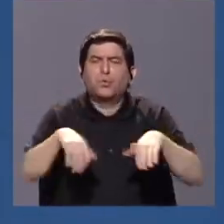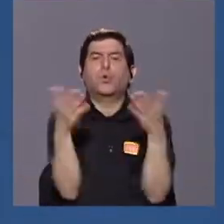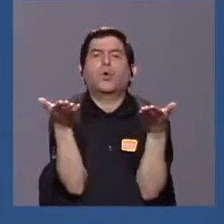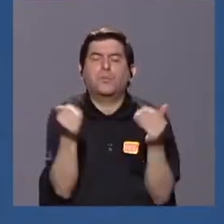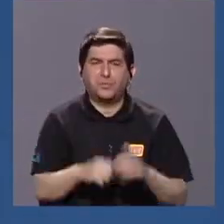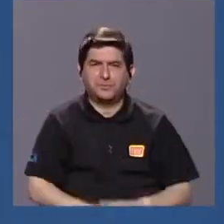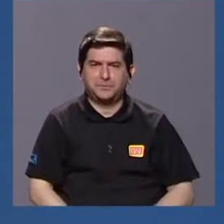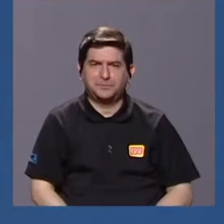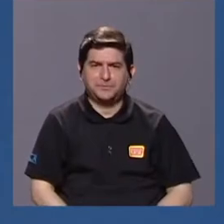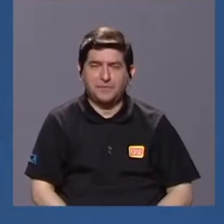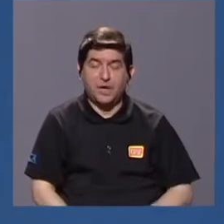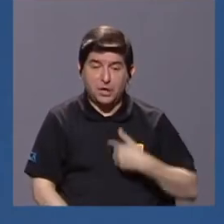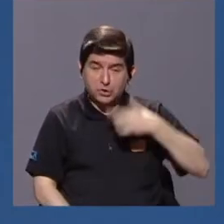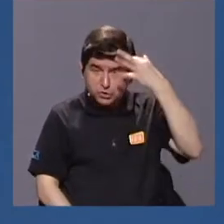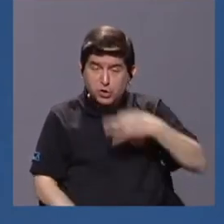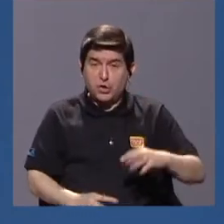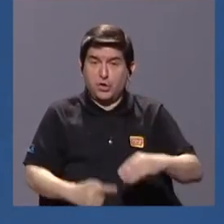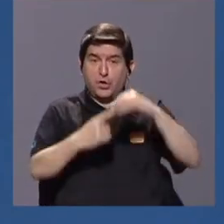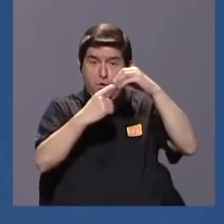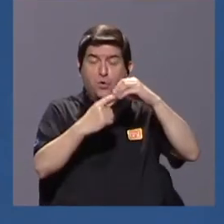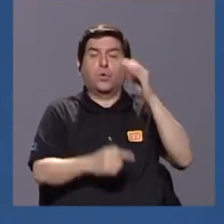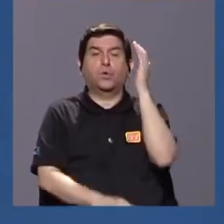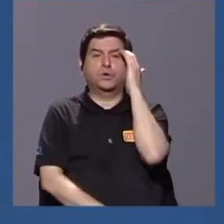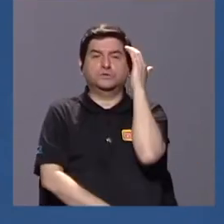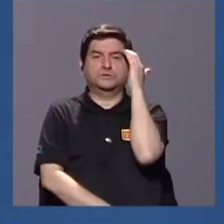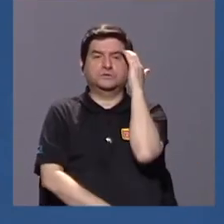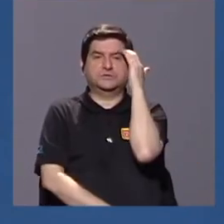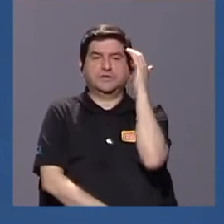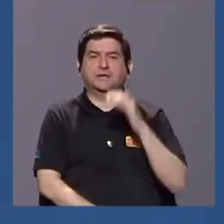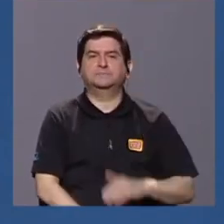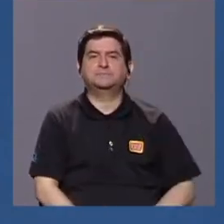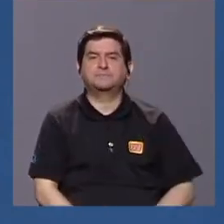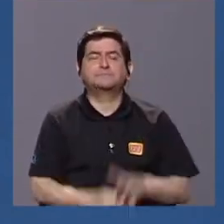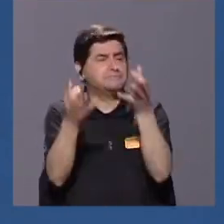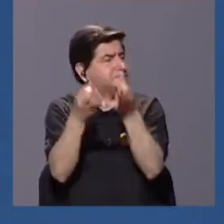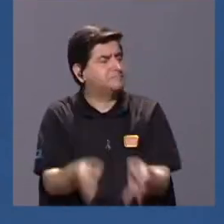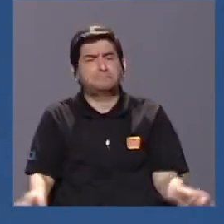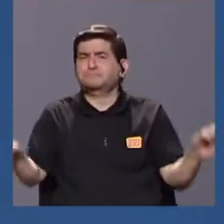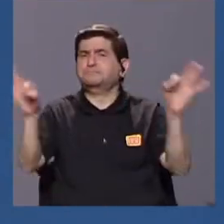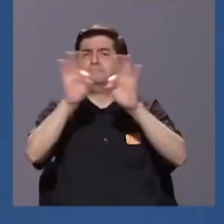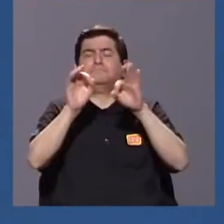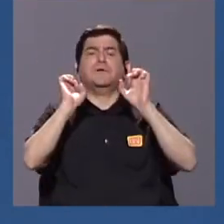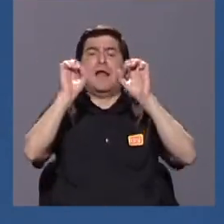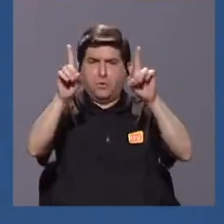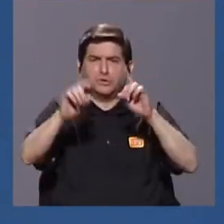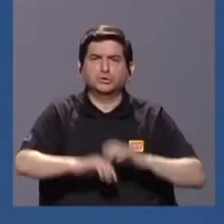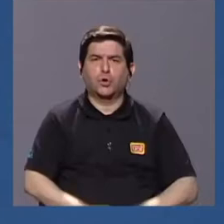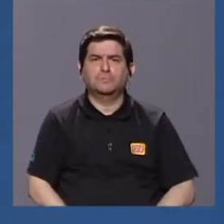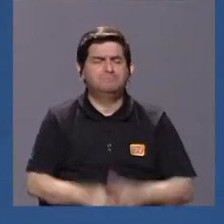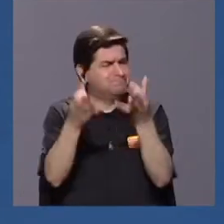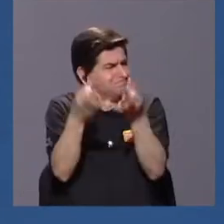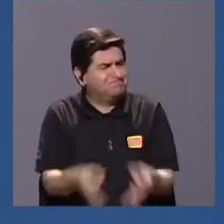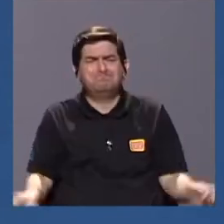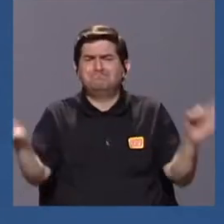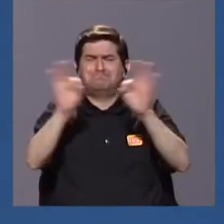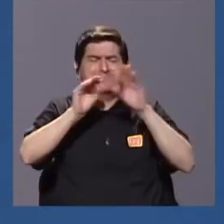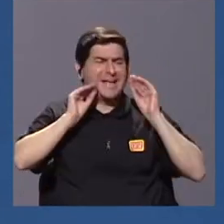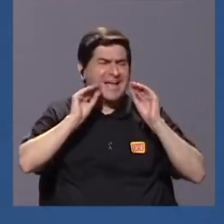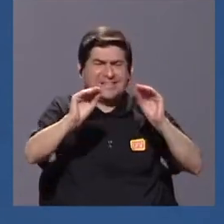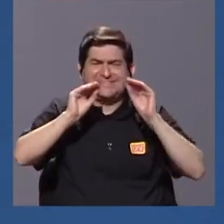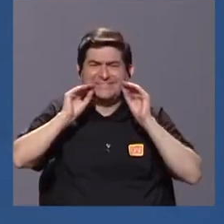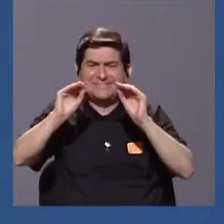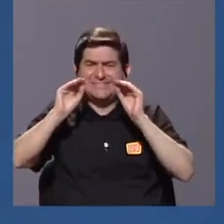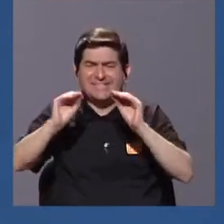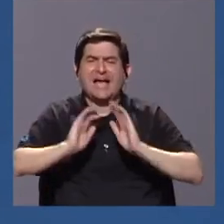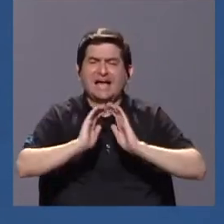principalmente es a través de la conciencia. Es muy importante educar, es muy importante enseñar